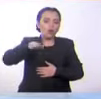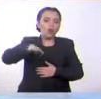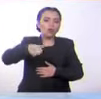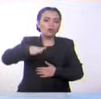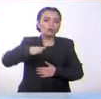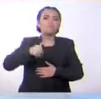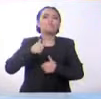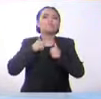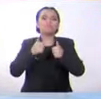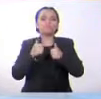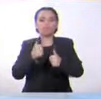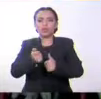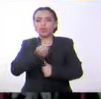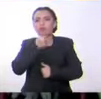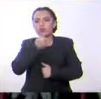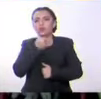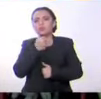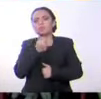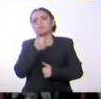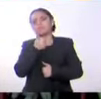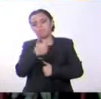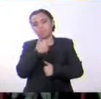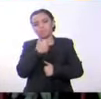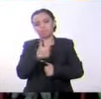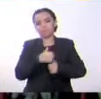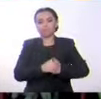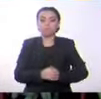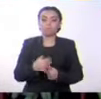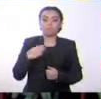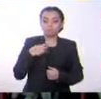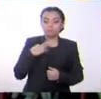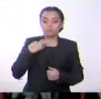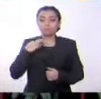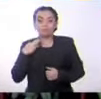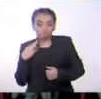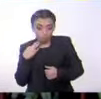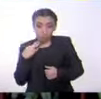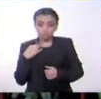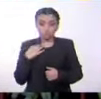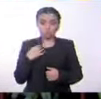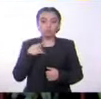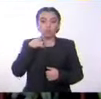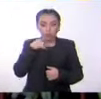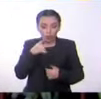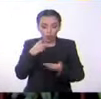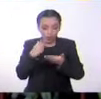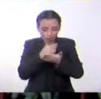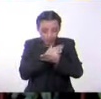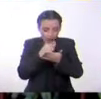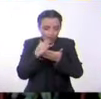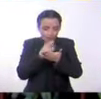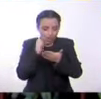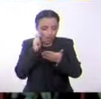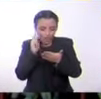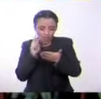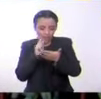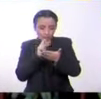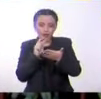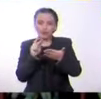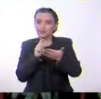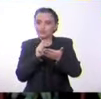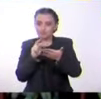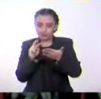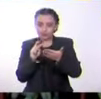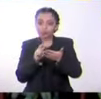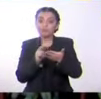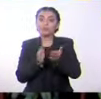mucho esta información. Te invito a que también te pongas a estudiar sobre esto porque es un tema muy